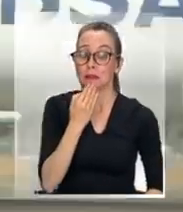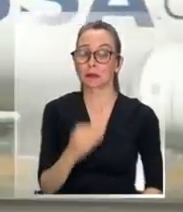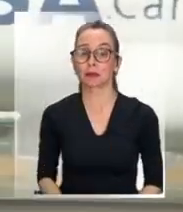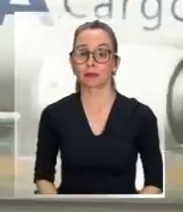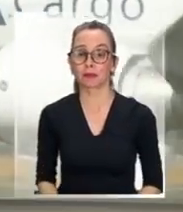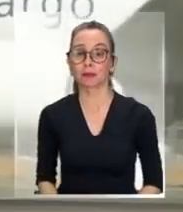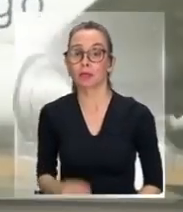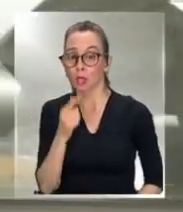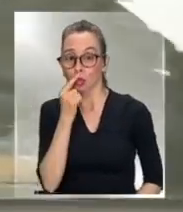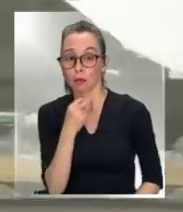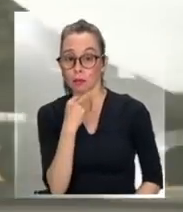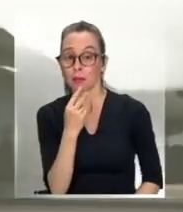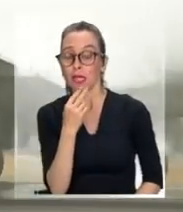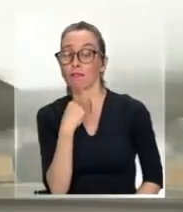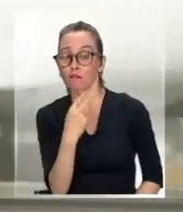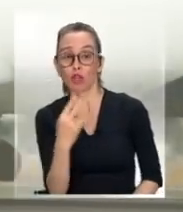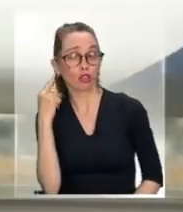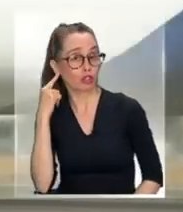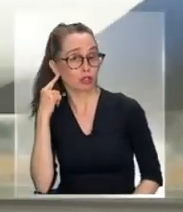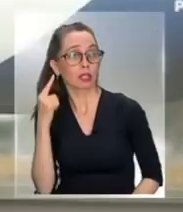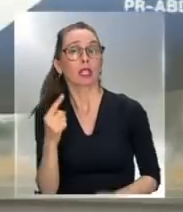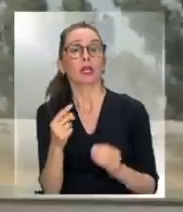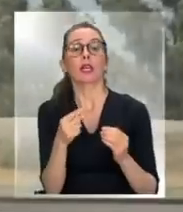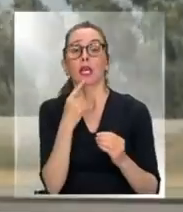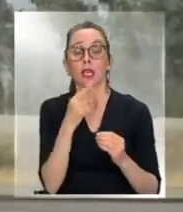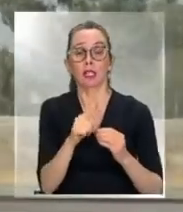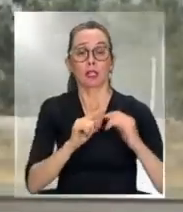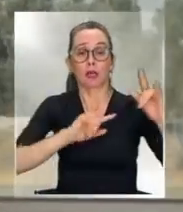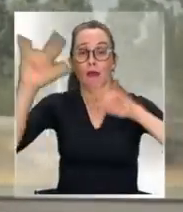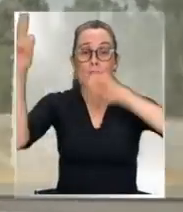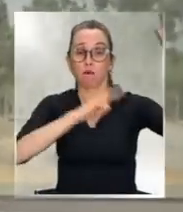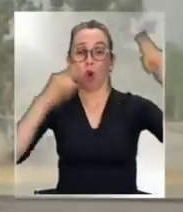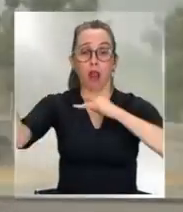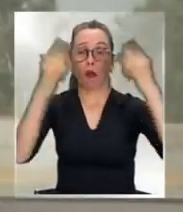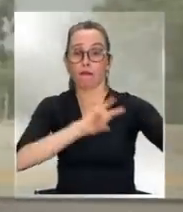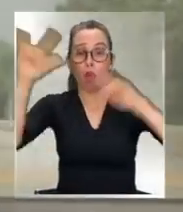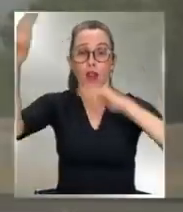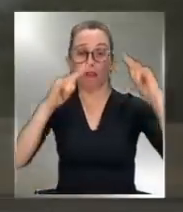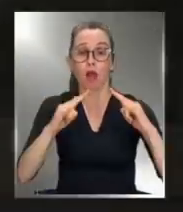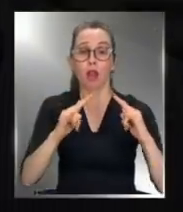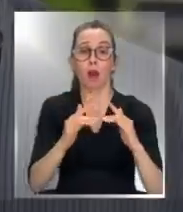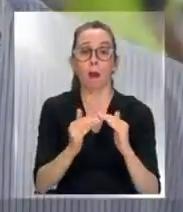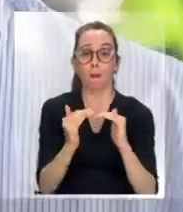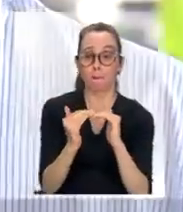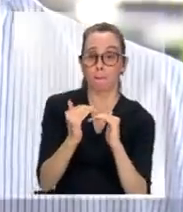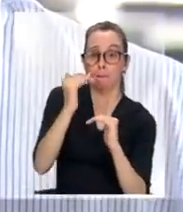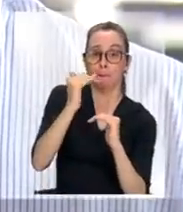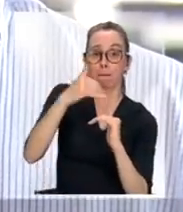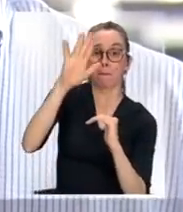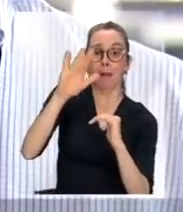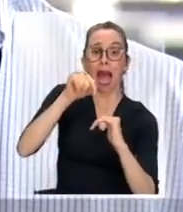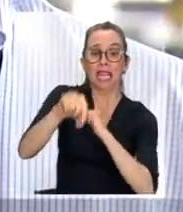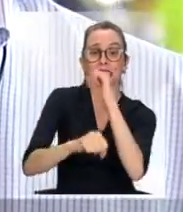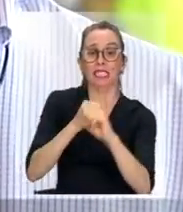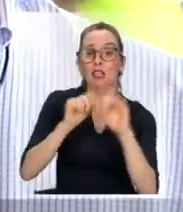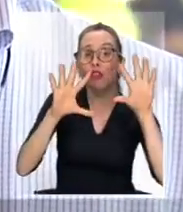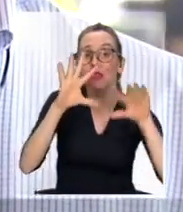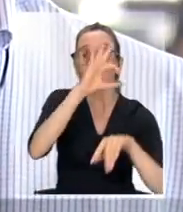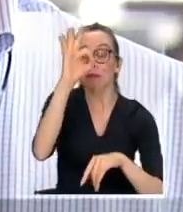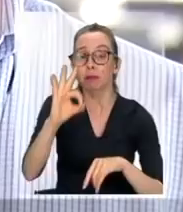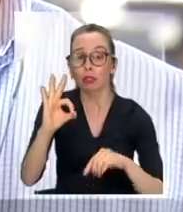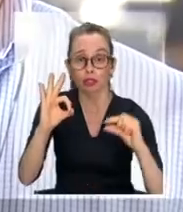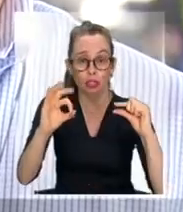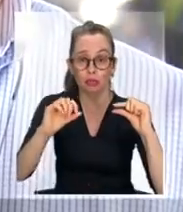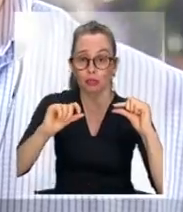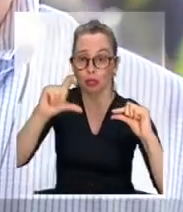Se ha realizado una cantidad de operaciones mayores a partir de este año. Alrededor de un 10% de